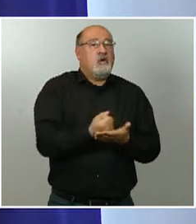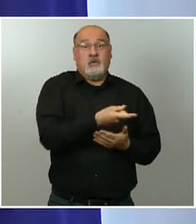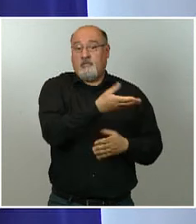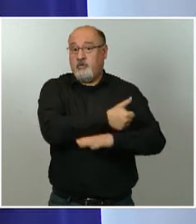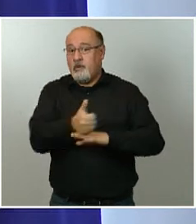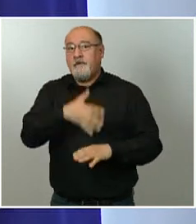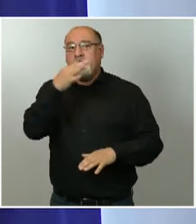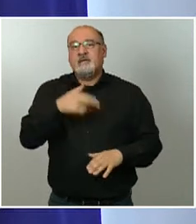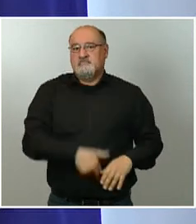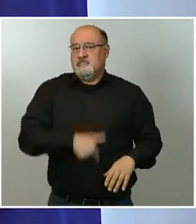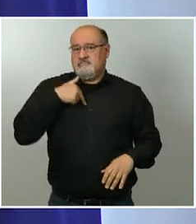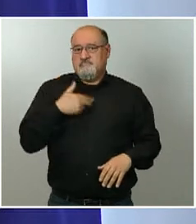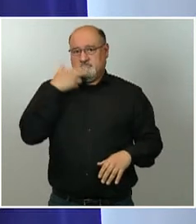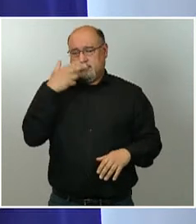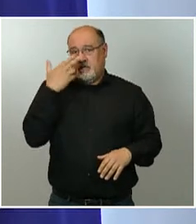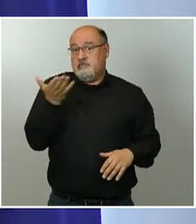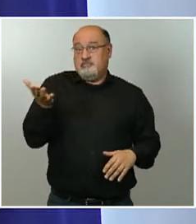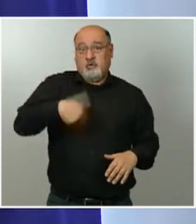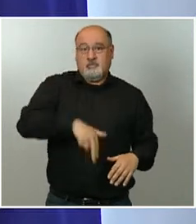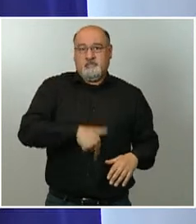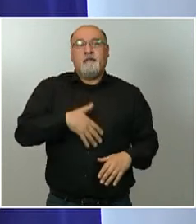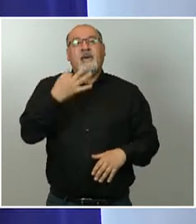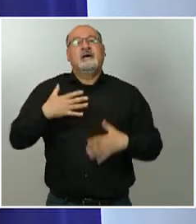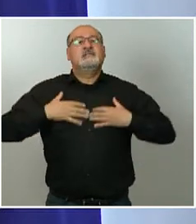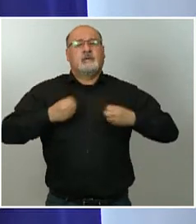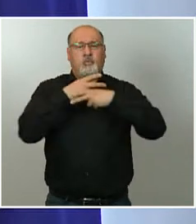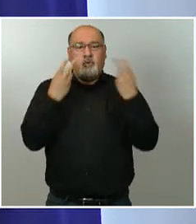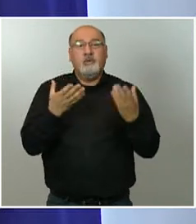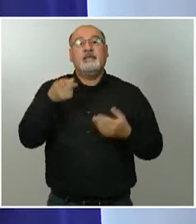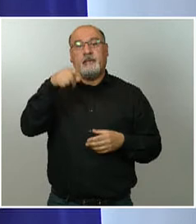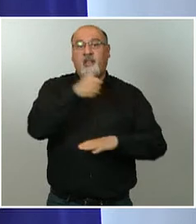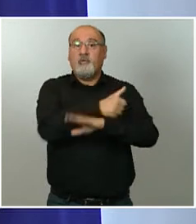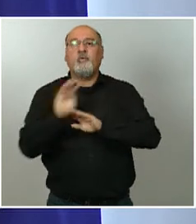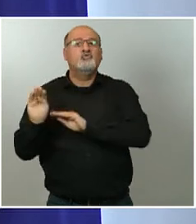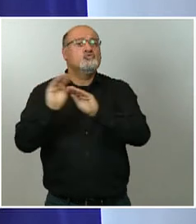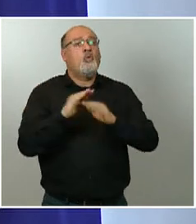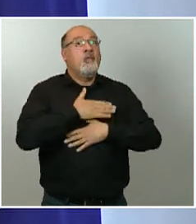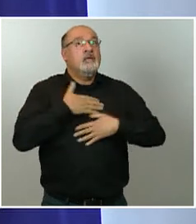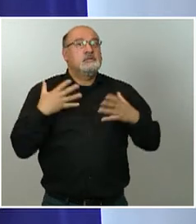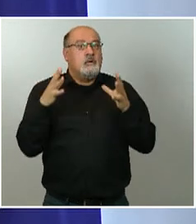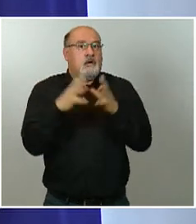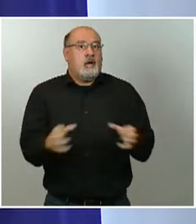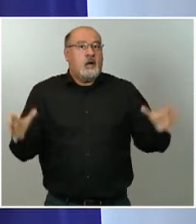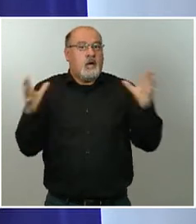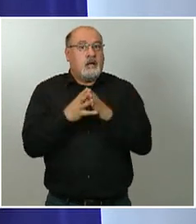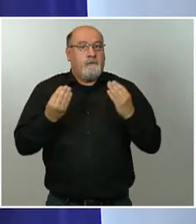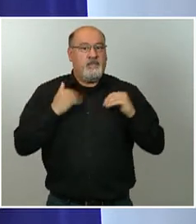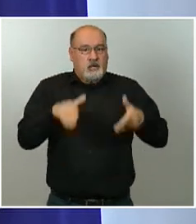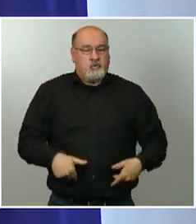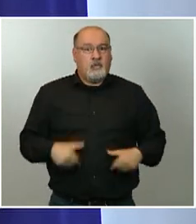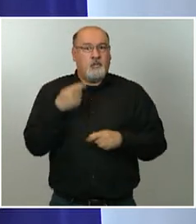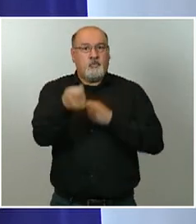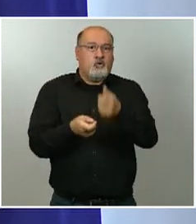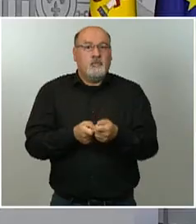y también en el deseo de los ciudadanos de poco a poco volver a una normalidad plena. Así que, gracias,